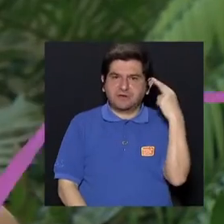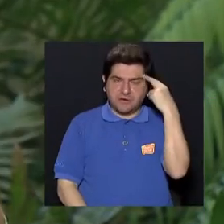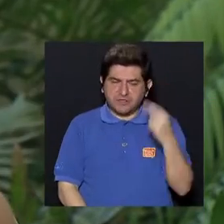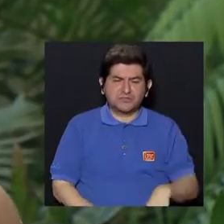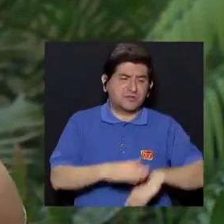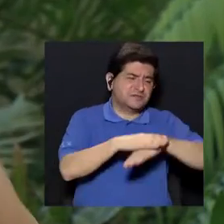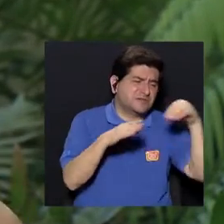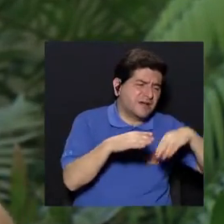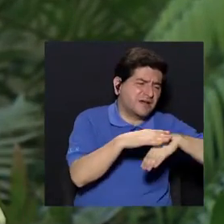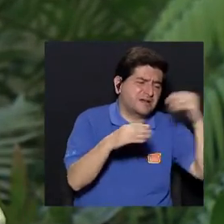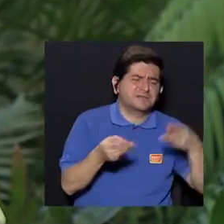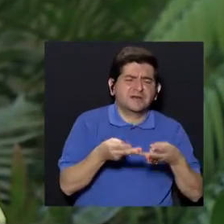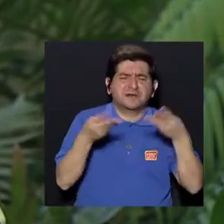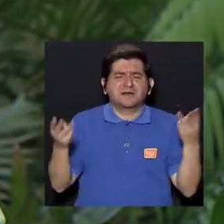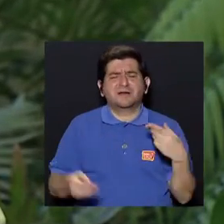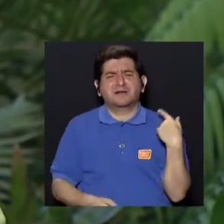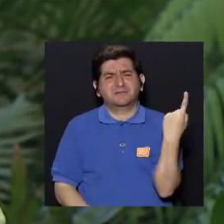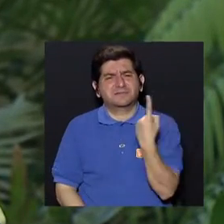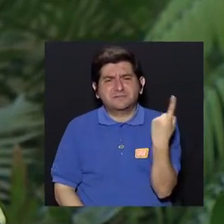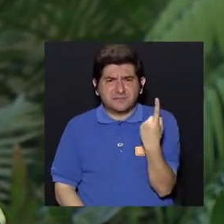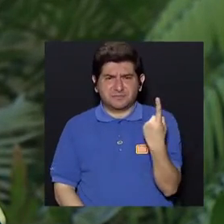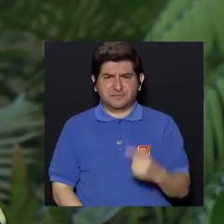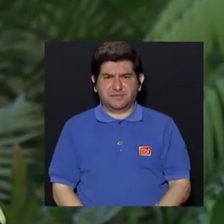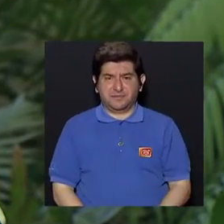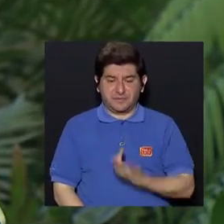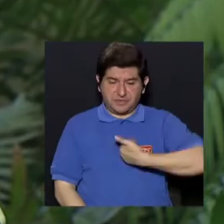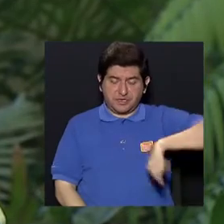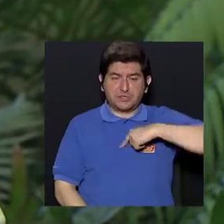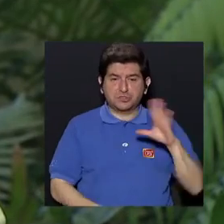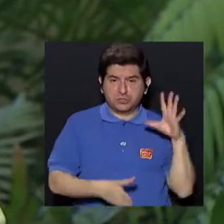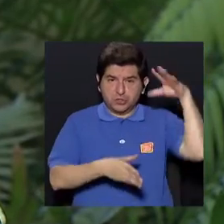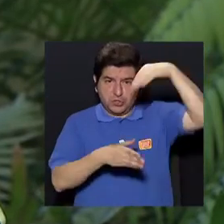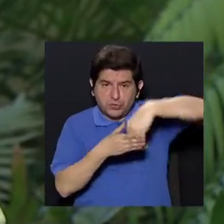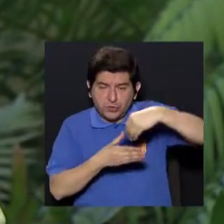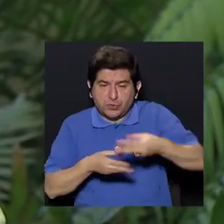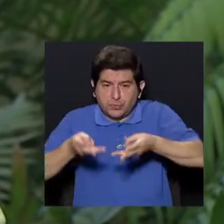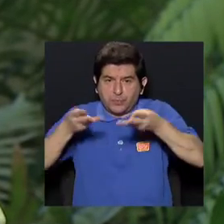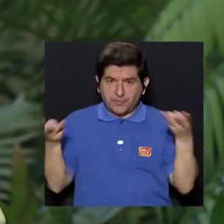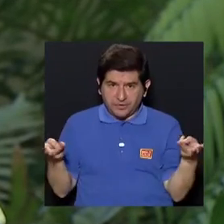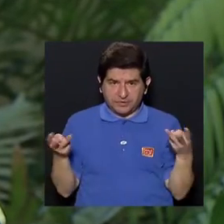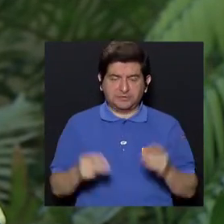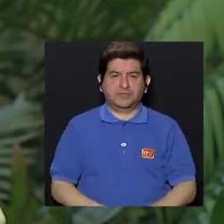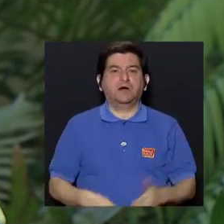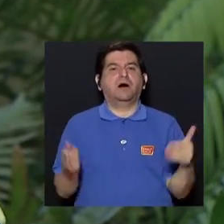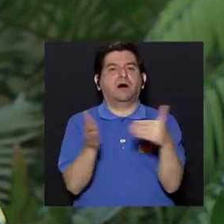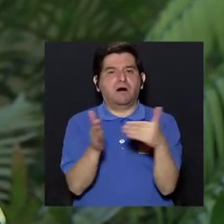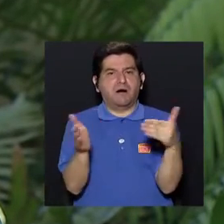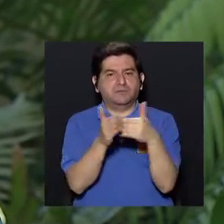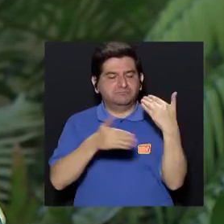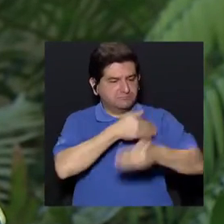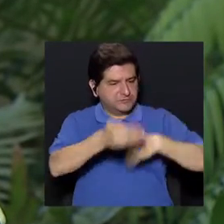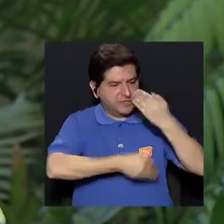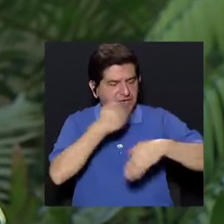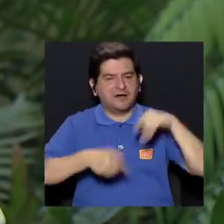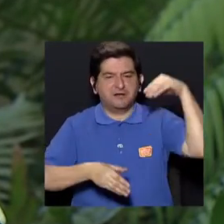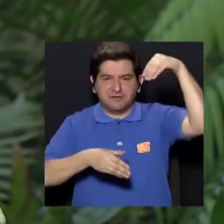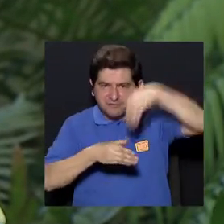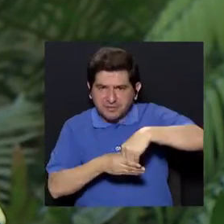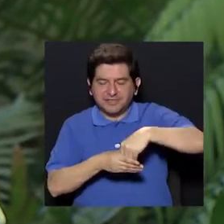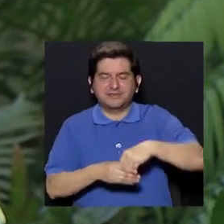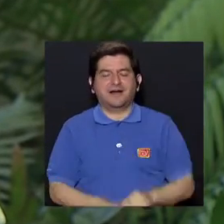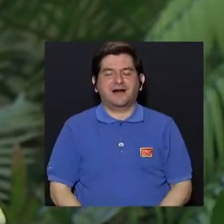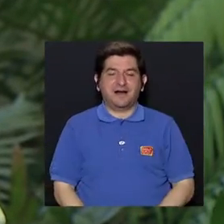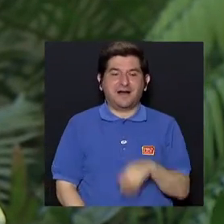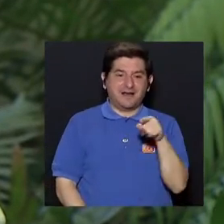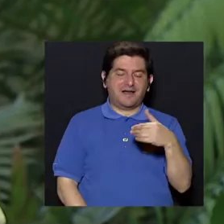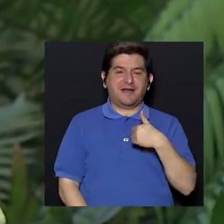qué? Porque están extrayendo materiales continuamente. Entonces, si logramos incorporar este tipo de materiales nuevamente a los procesos, entonces